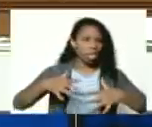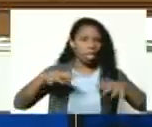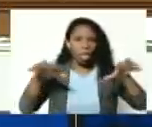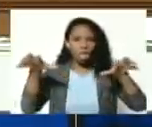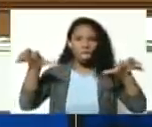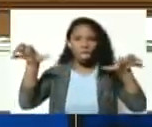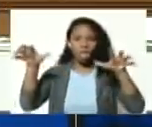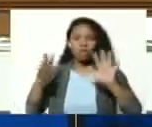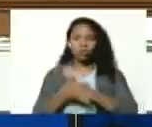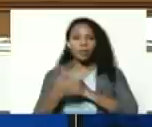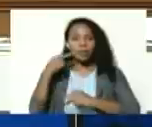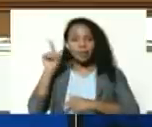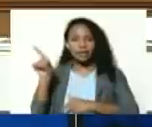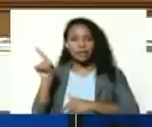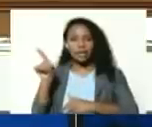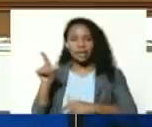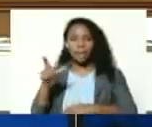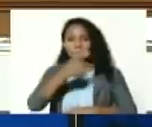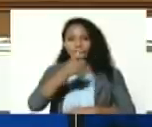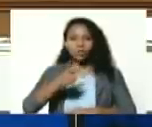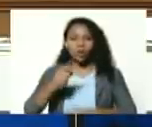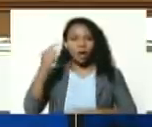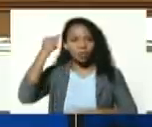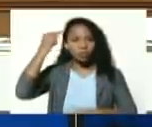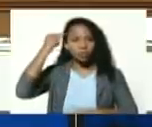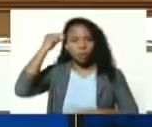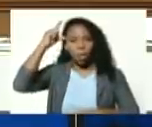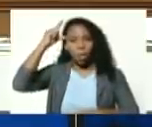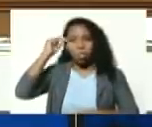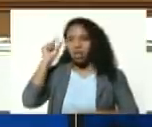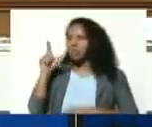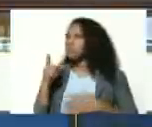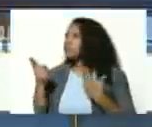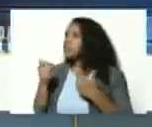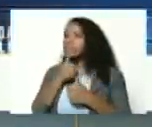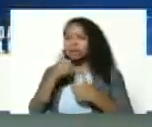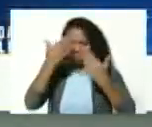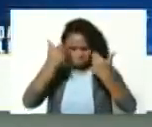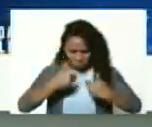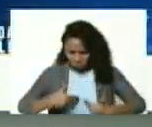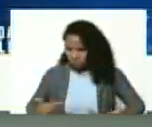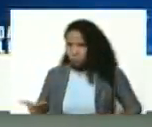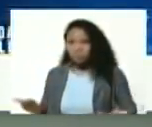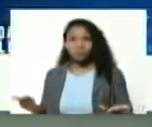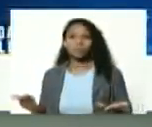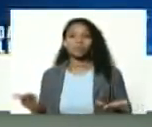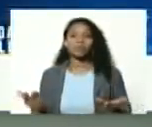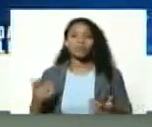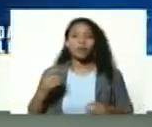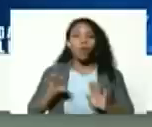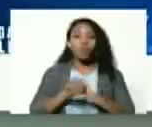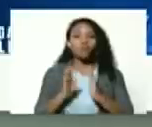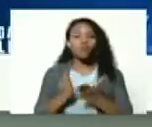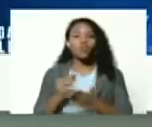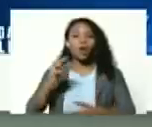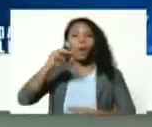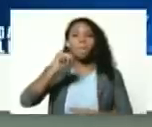mundo de gente vacía que no sabe para donde va que no saben quienes son el mundo de los mutantes